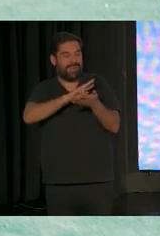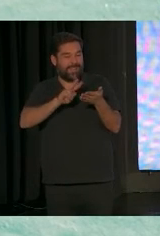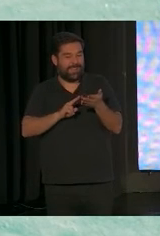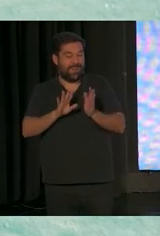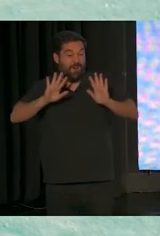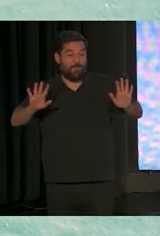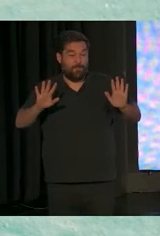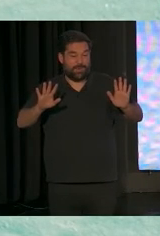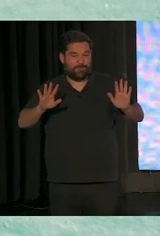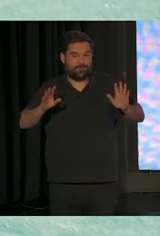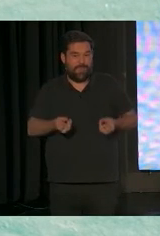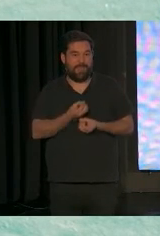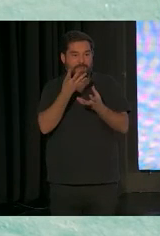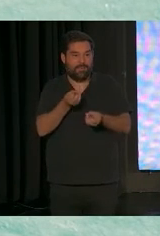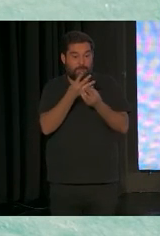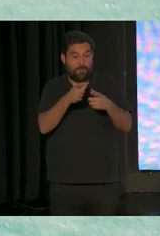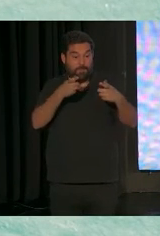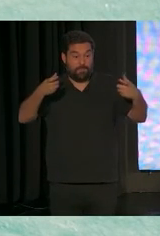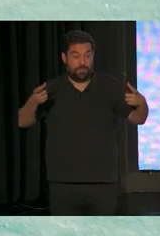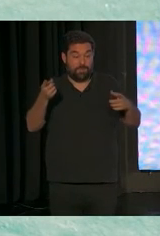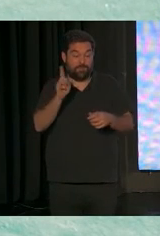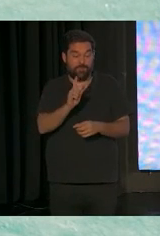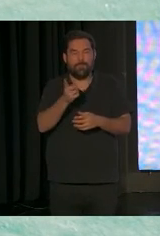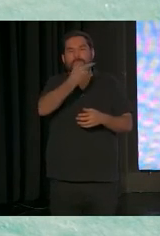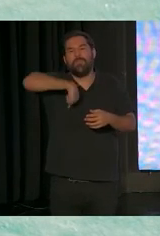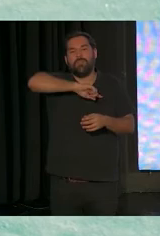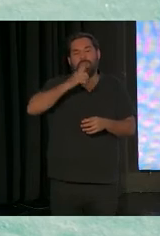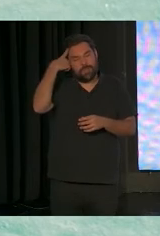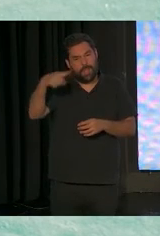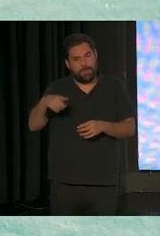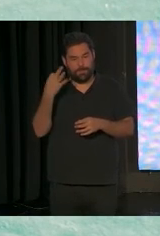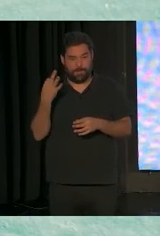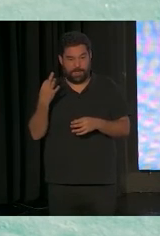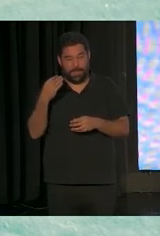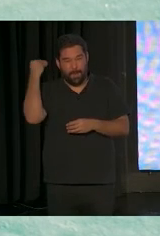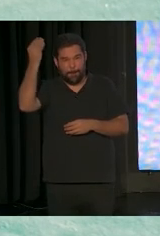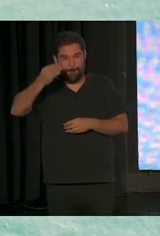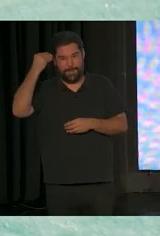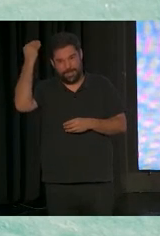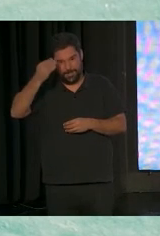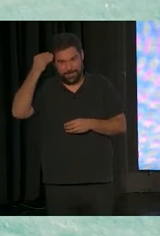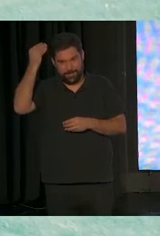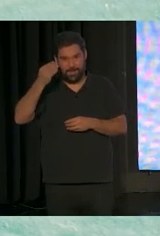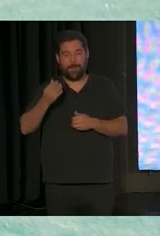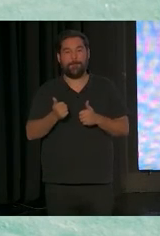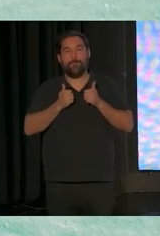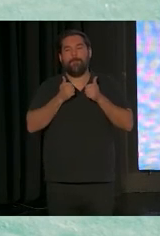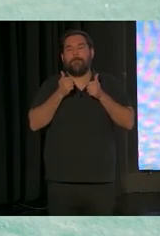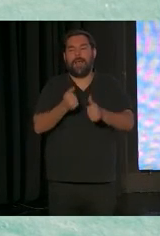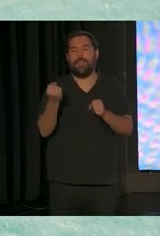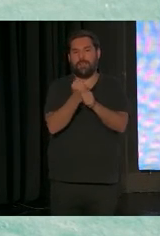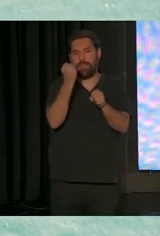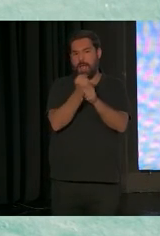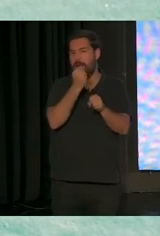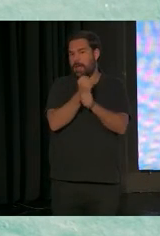aplicarlo. Nosotros, y ya acabo, ¿qué sabemos? Que para eso hay que reflexionar, que hay que ponernos a trabajar en ello.